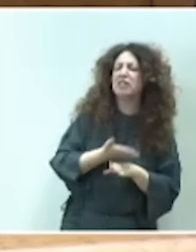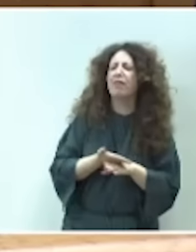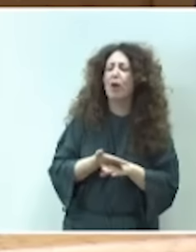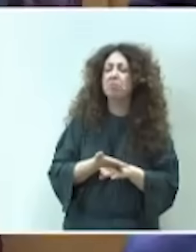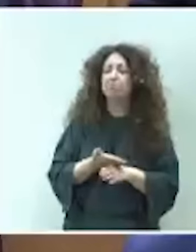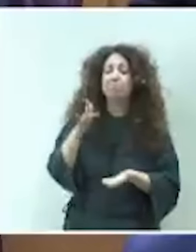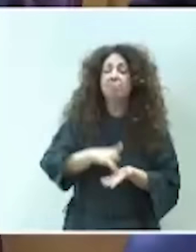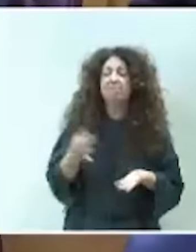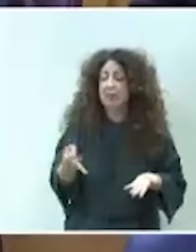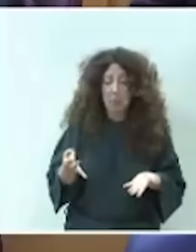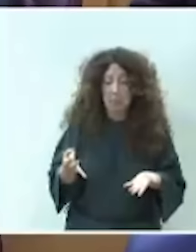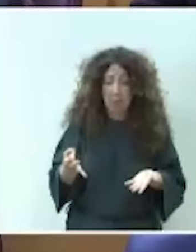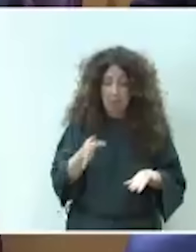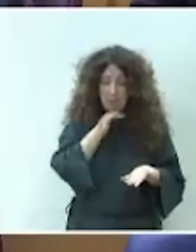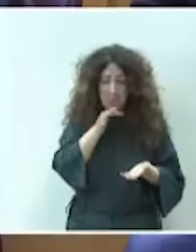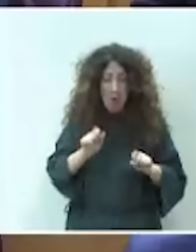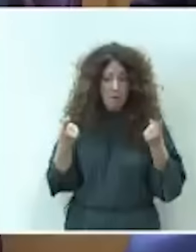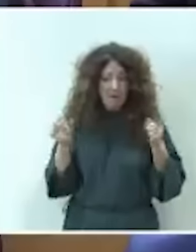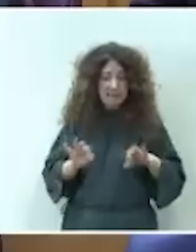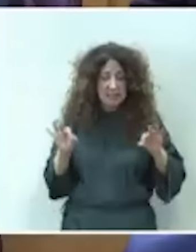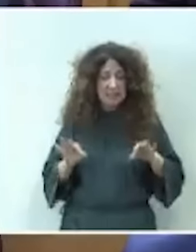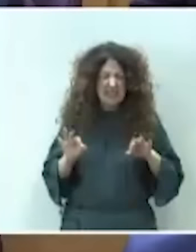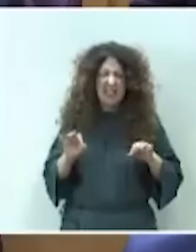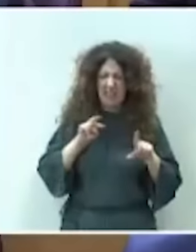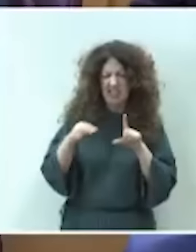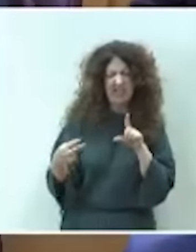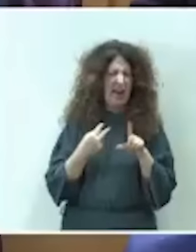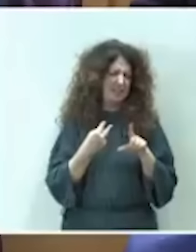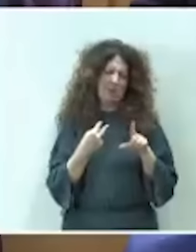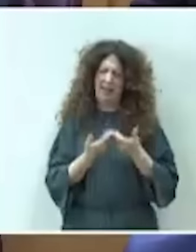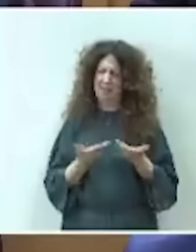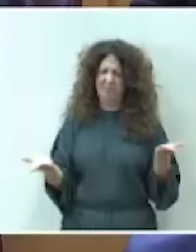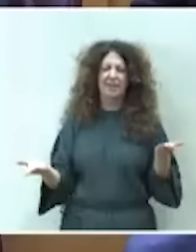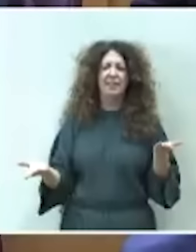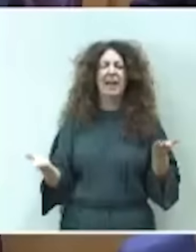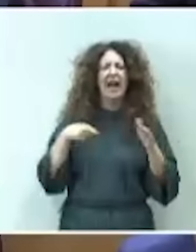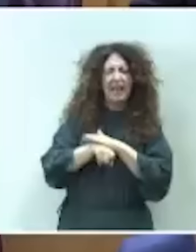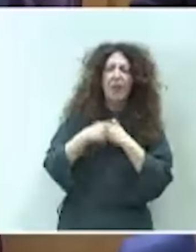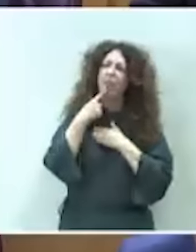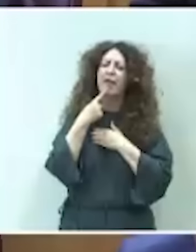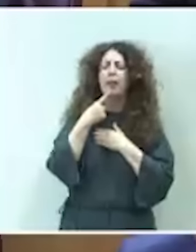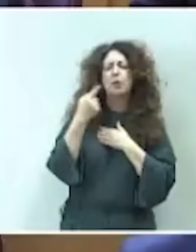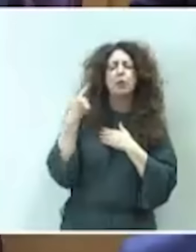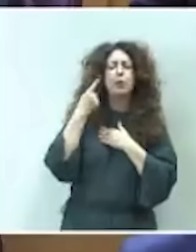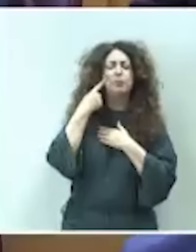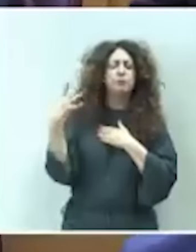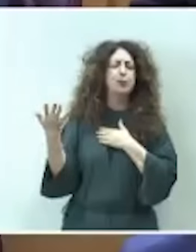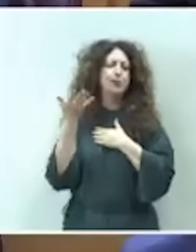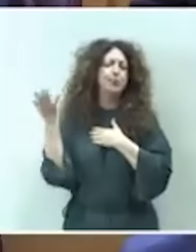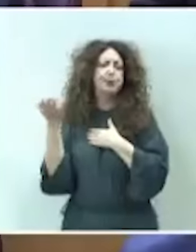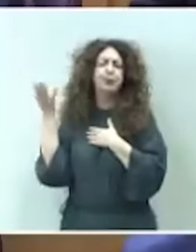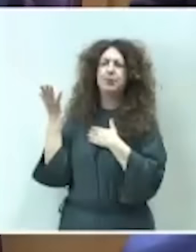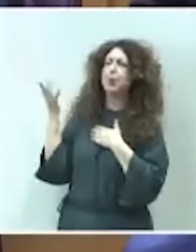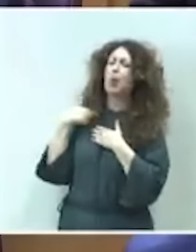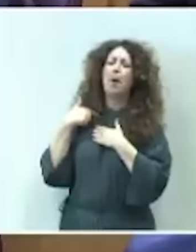que siguen sin convocarse. Señor ministro, la poca transparencia en su gestión, ustedes se jacta de un ministerio transparente, pero además de no responder